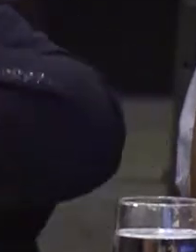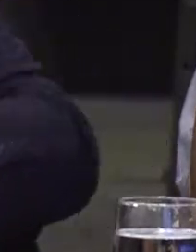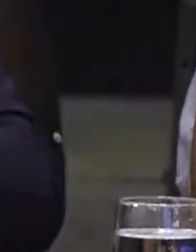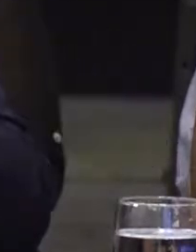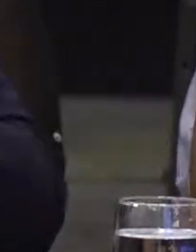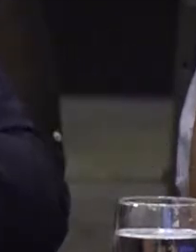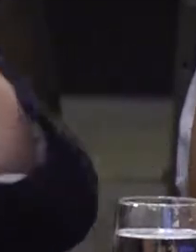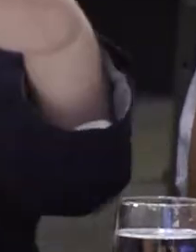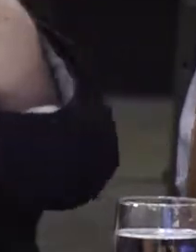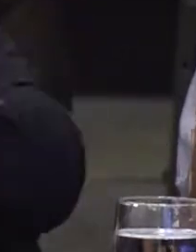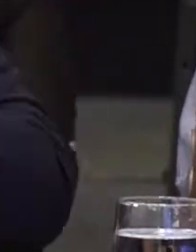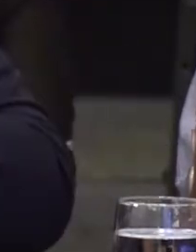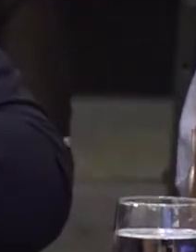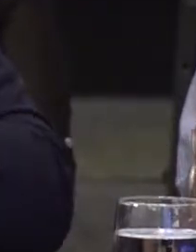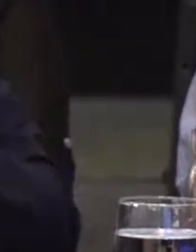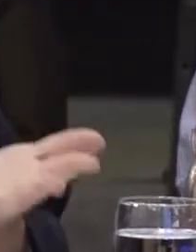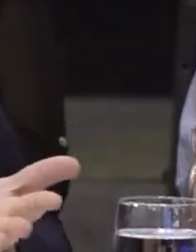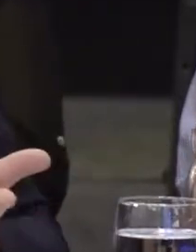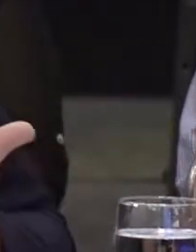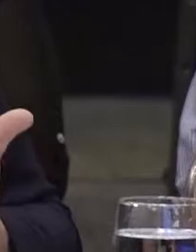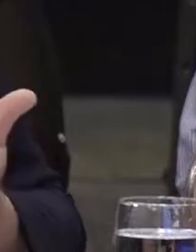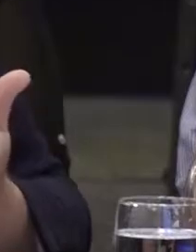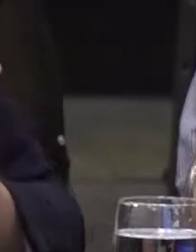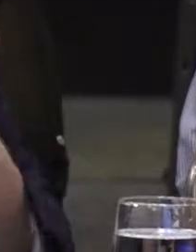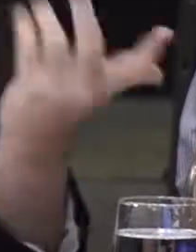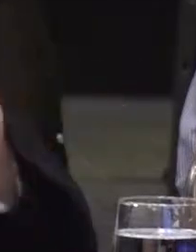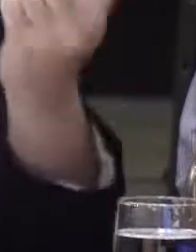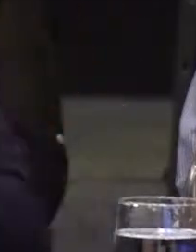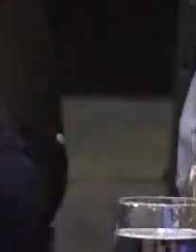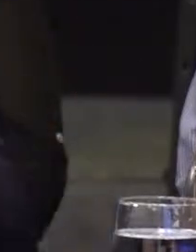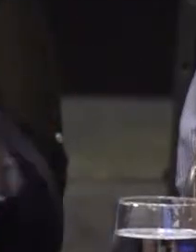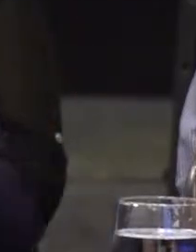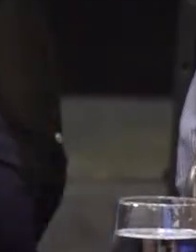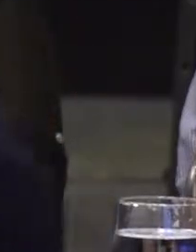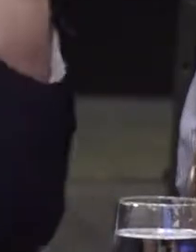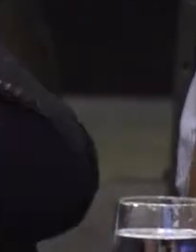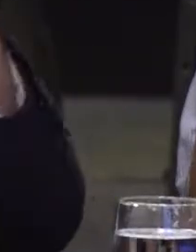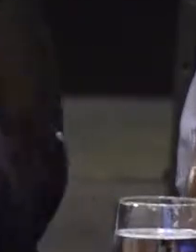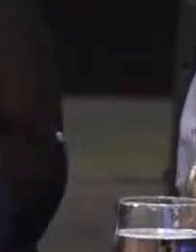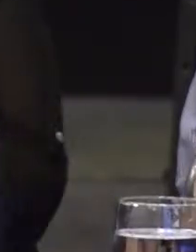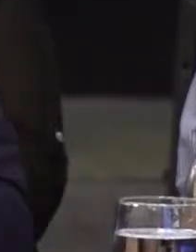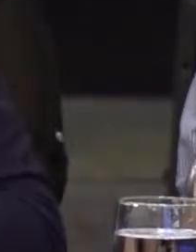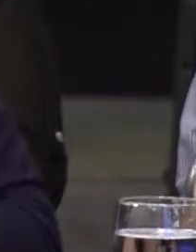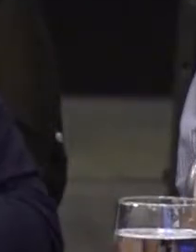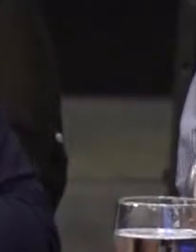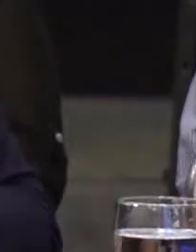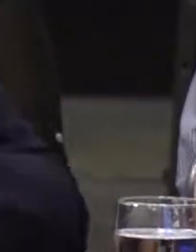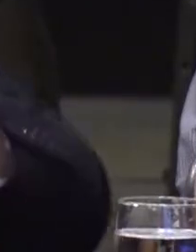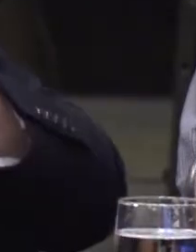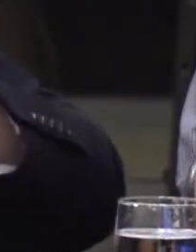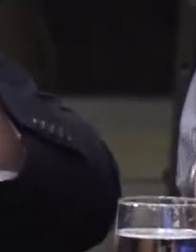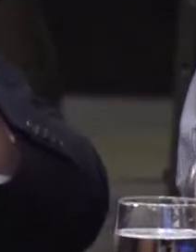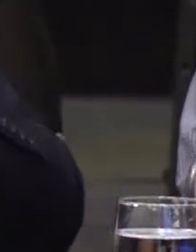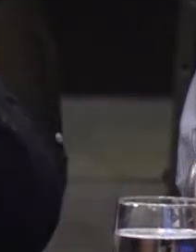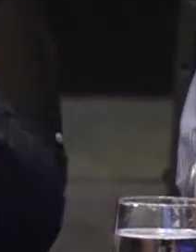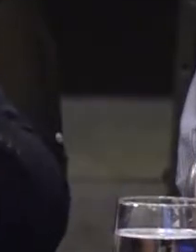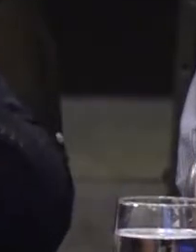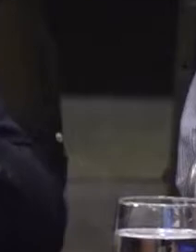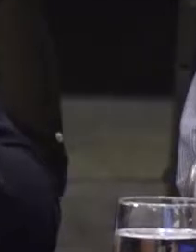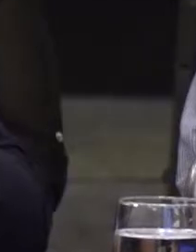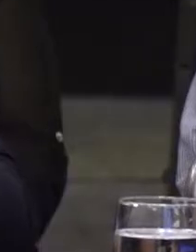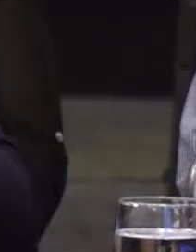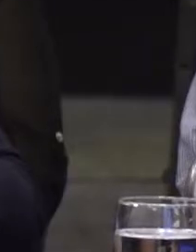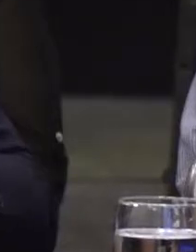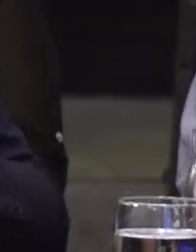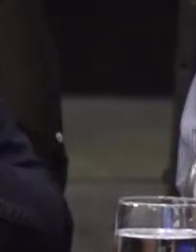televisiva. Sin embargo, no se cumple. Por lo tanto, la accesibilidad se nos ha caído. Tenemos los recursos, tenemos la campaña, pero